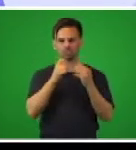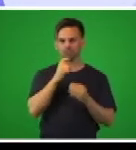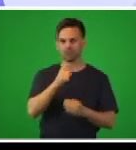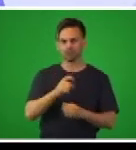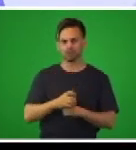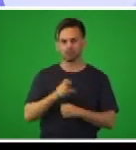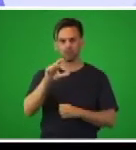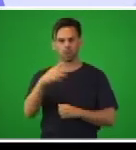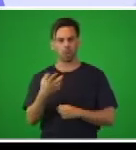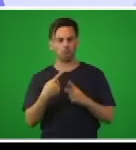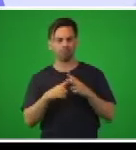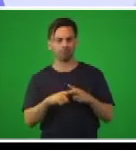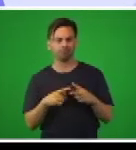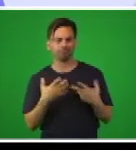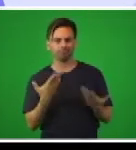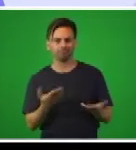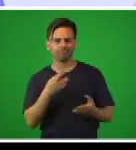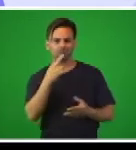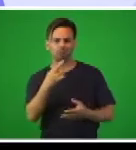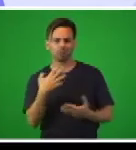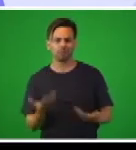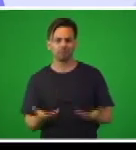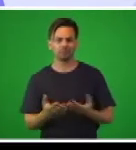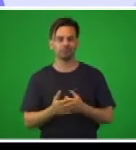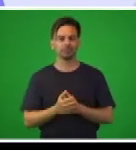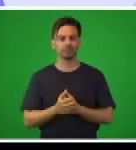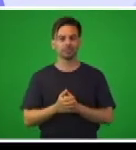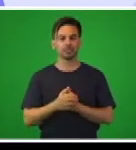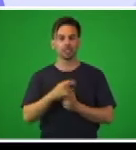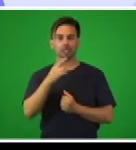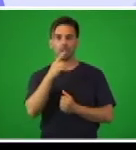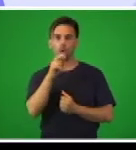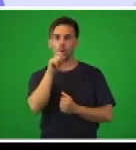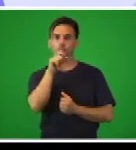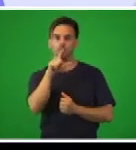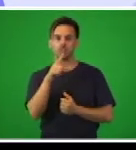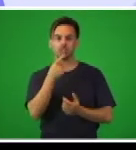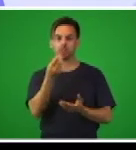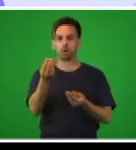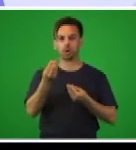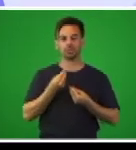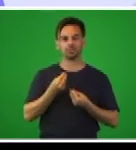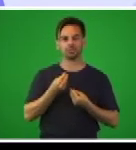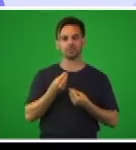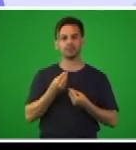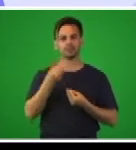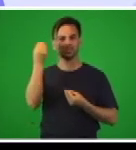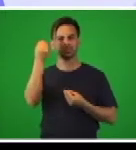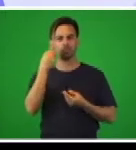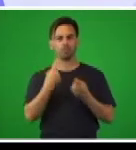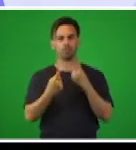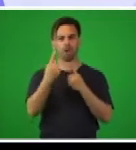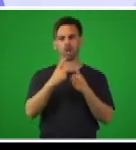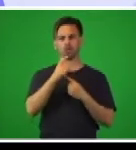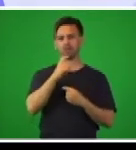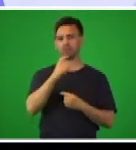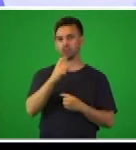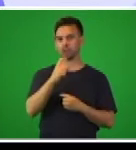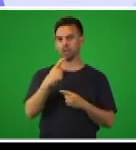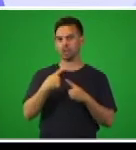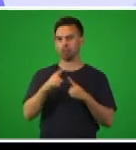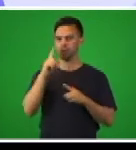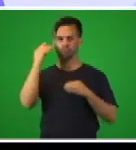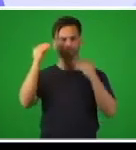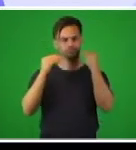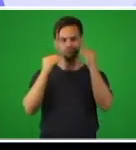la solucionaron? Recibimos algunas opiniones, sabemos que tuvieron algunas dificultades, pero no se preocupen que en este